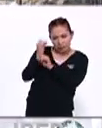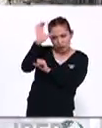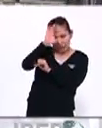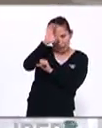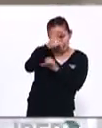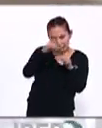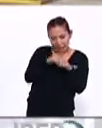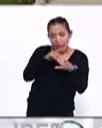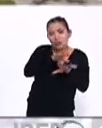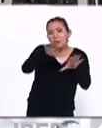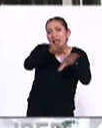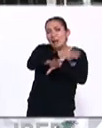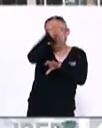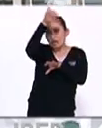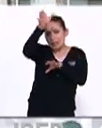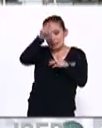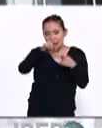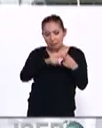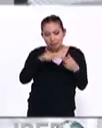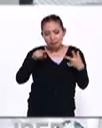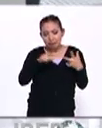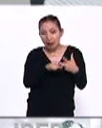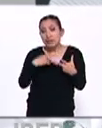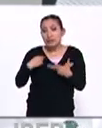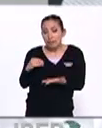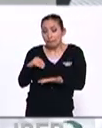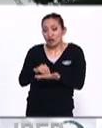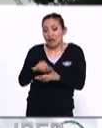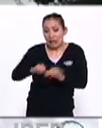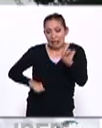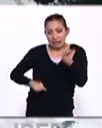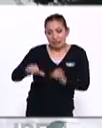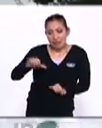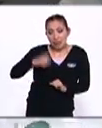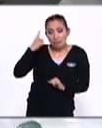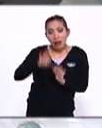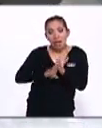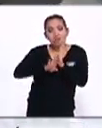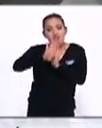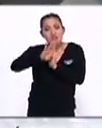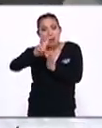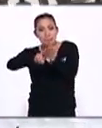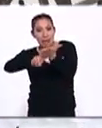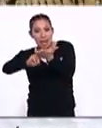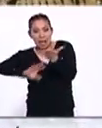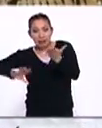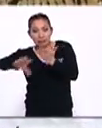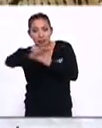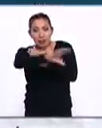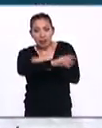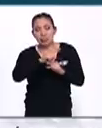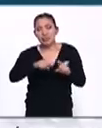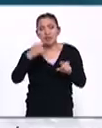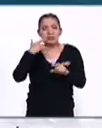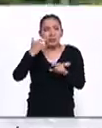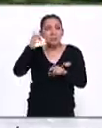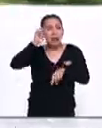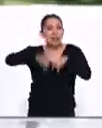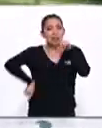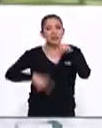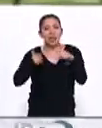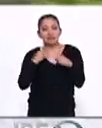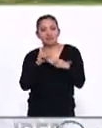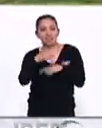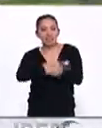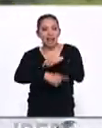científica sobre el cambio climático, la implementación de acciones hacia un crecimiento verde y distintos esfuerzos por combatir